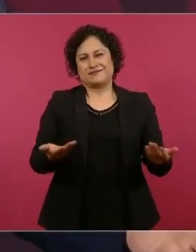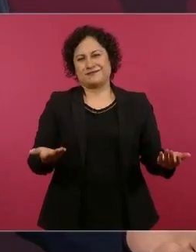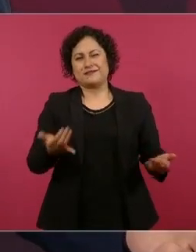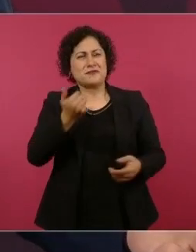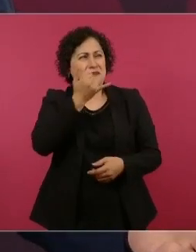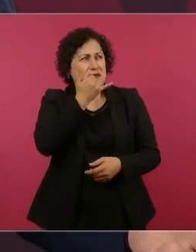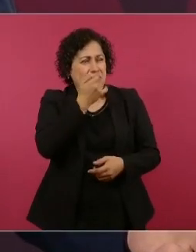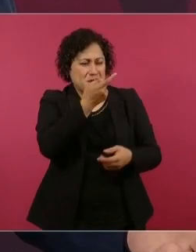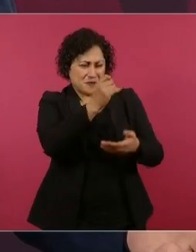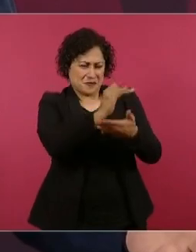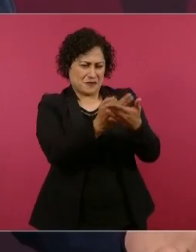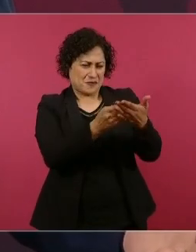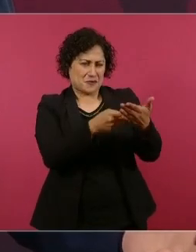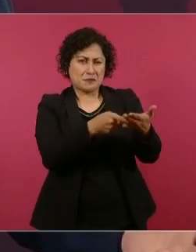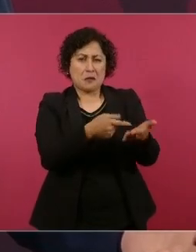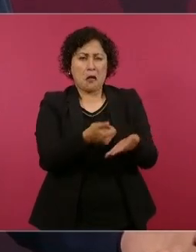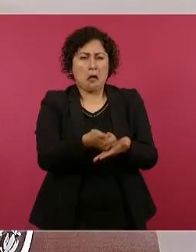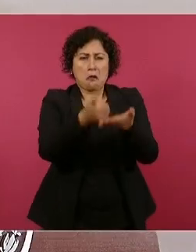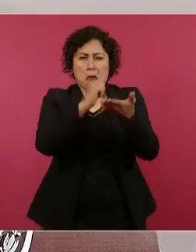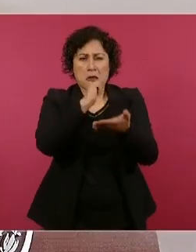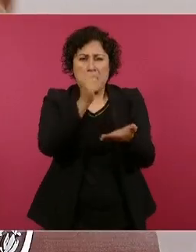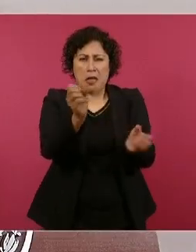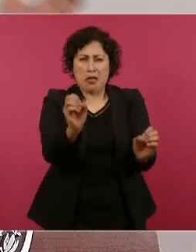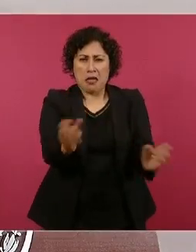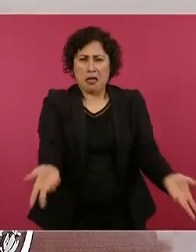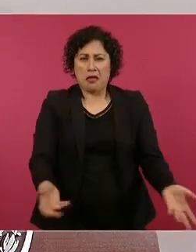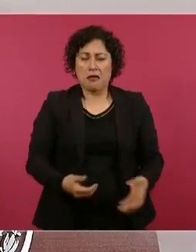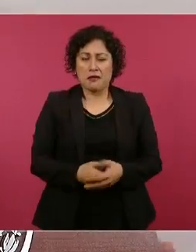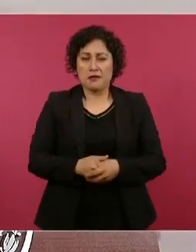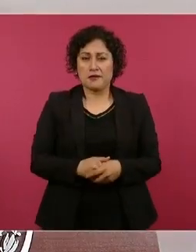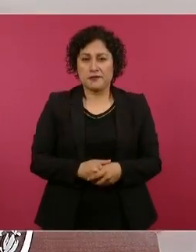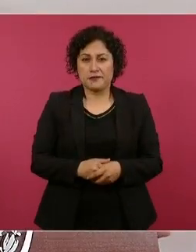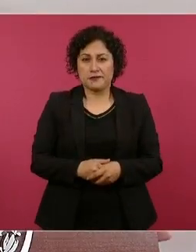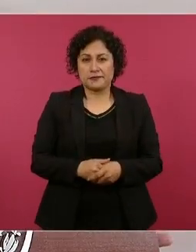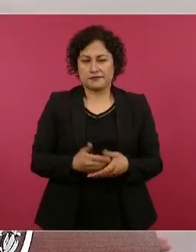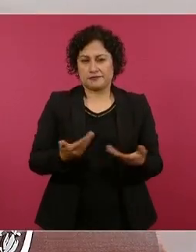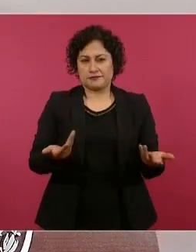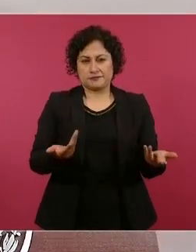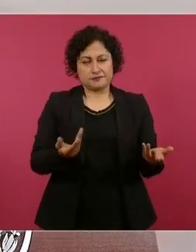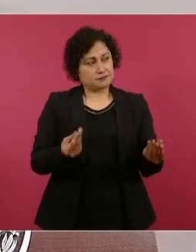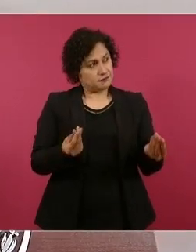hablando en plata,